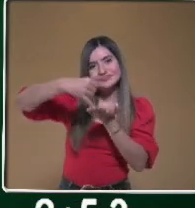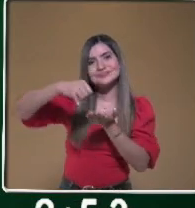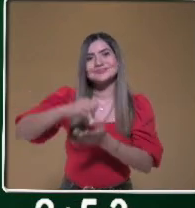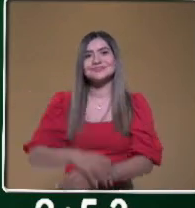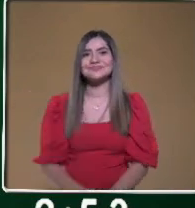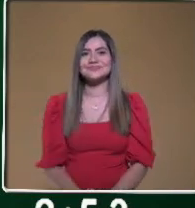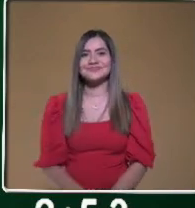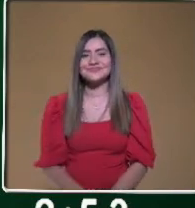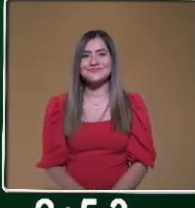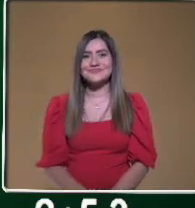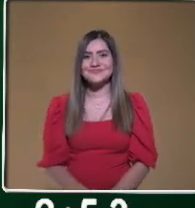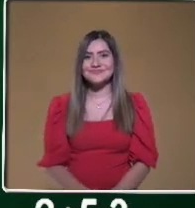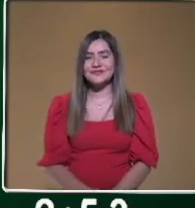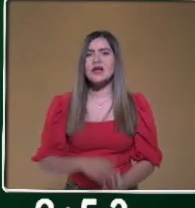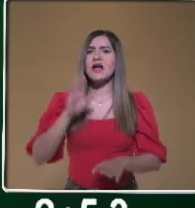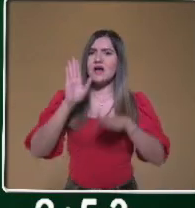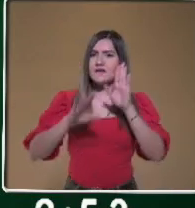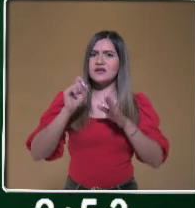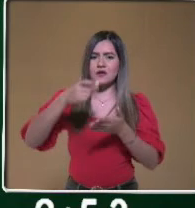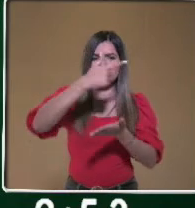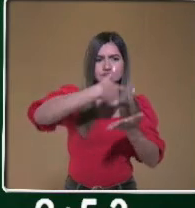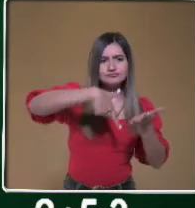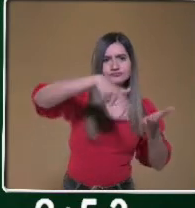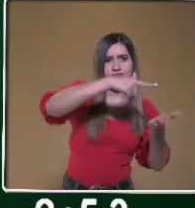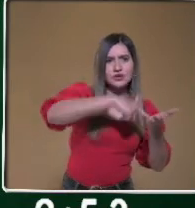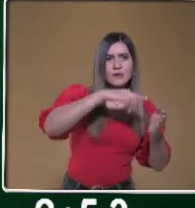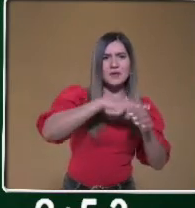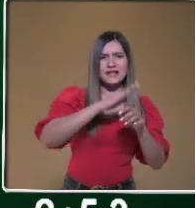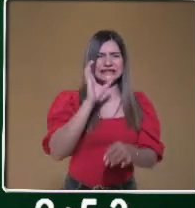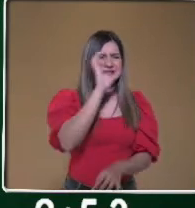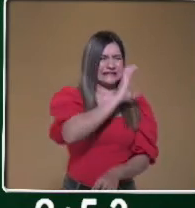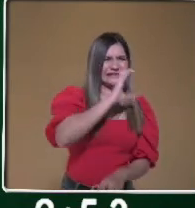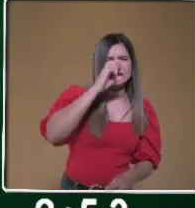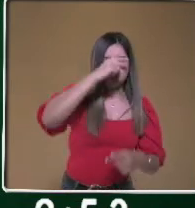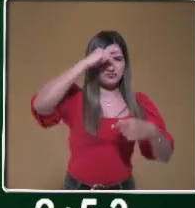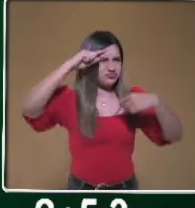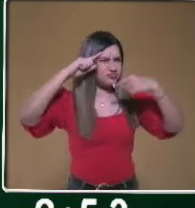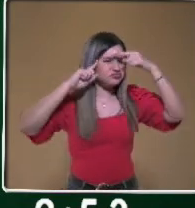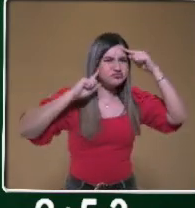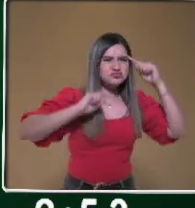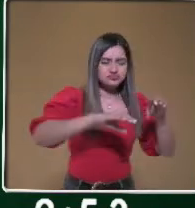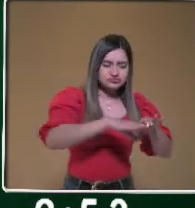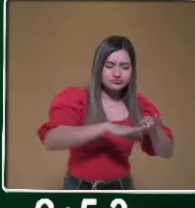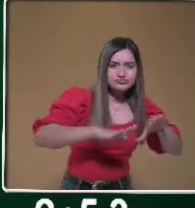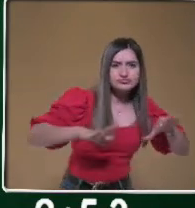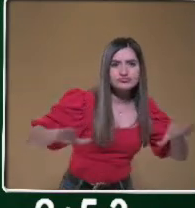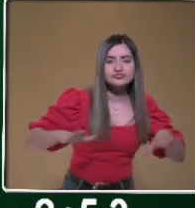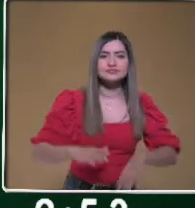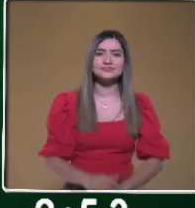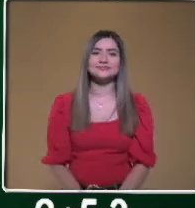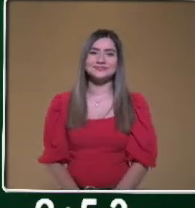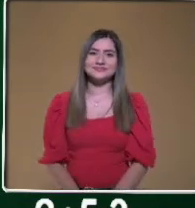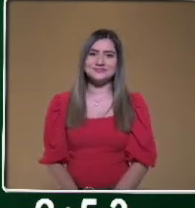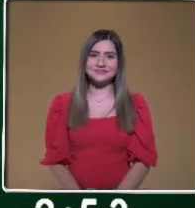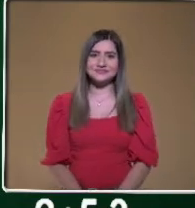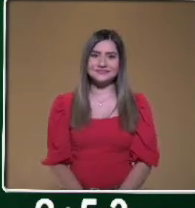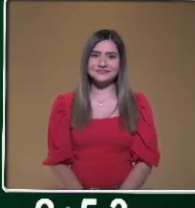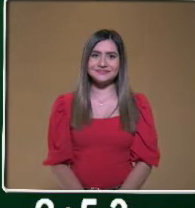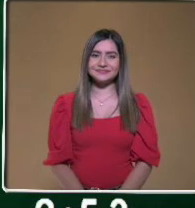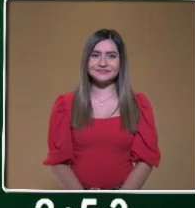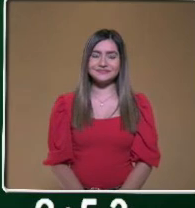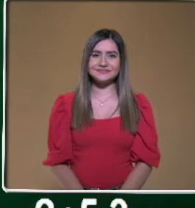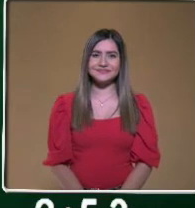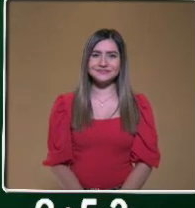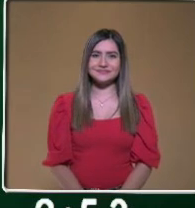Hay zonas más áridas que otras. Y aquí es algo muy importante lo que acaba de decir el maestro. No es la